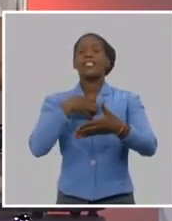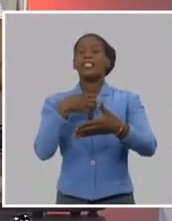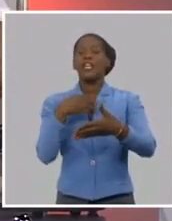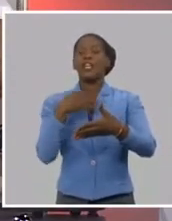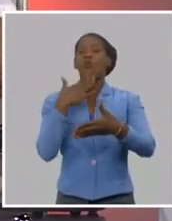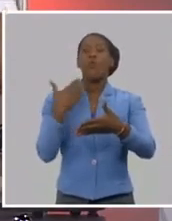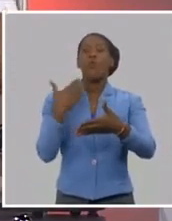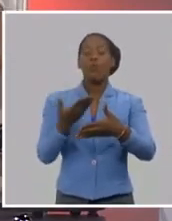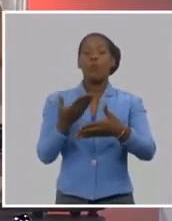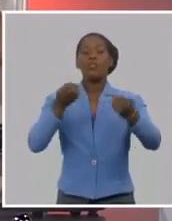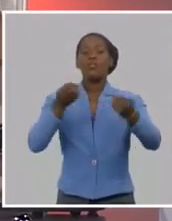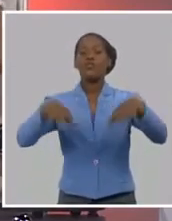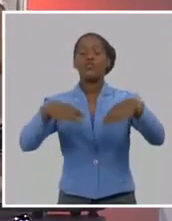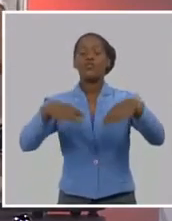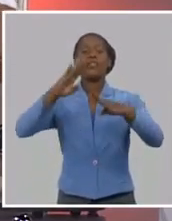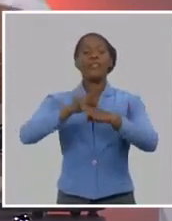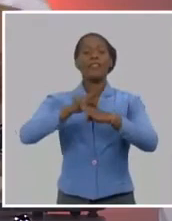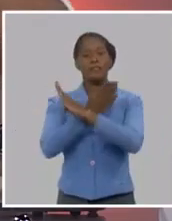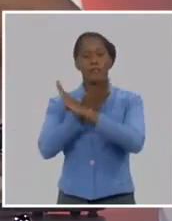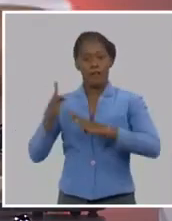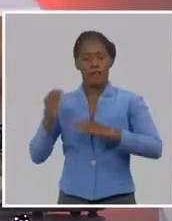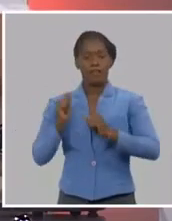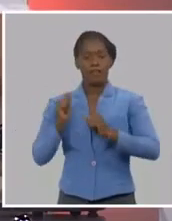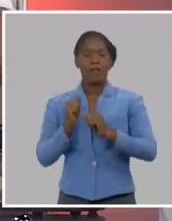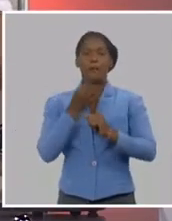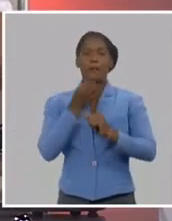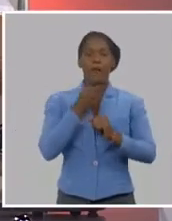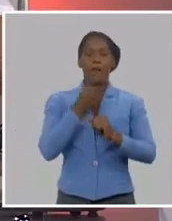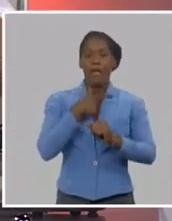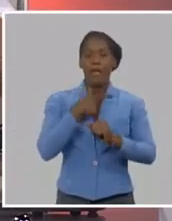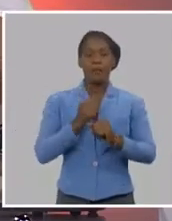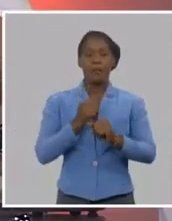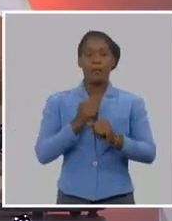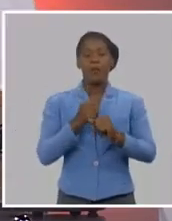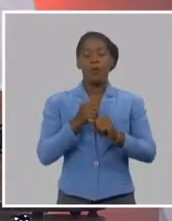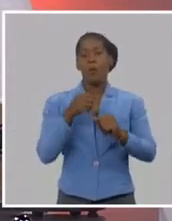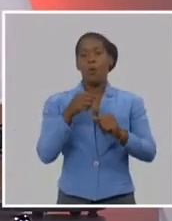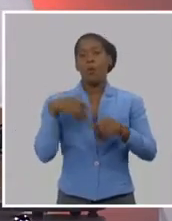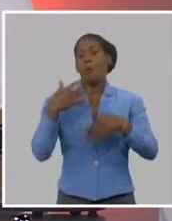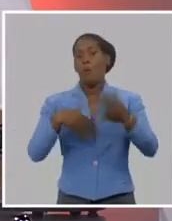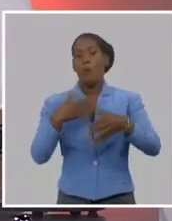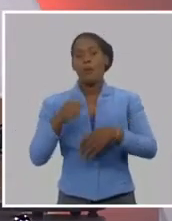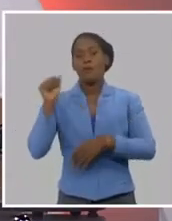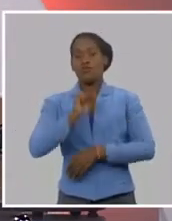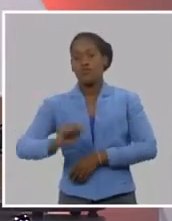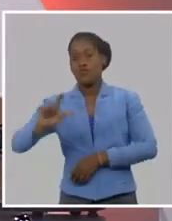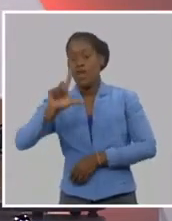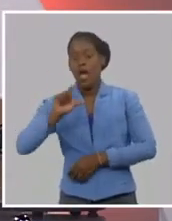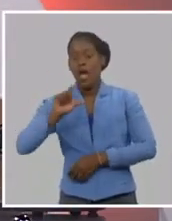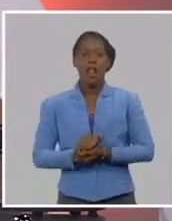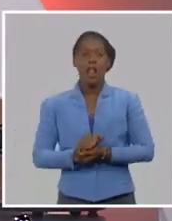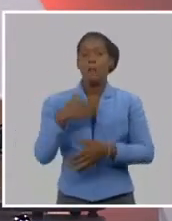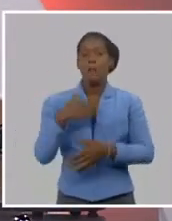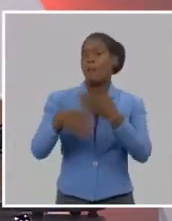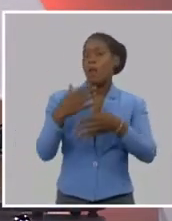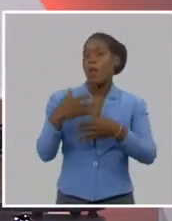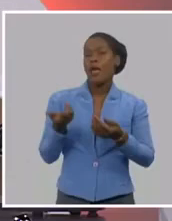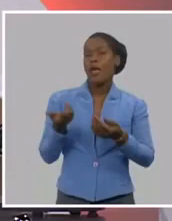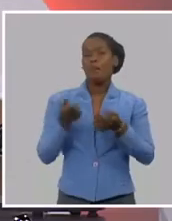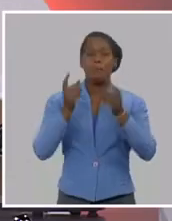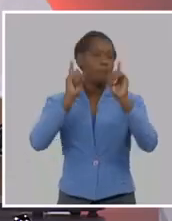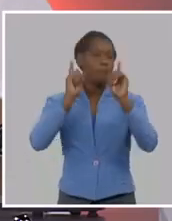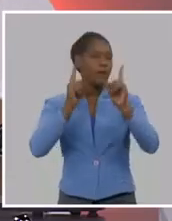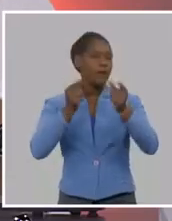sociales, que nos llevan, y nos hacen necesaria, esta unidad, ahora, esa unidad, no quiere decir, desde luego, que